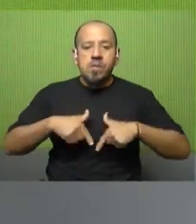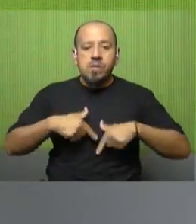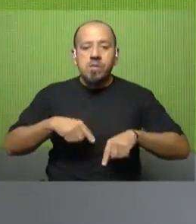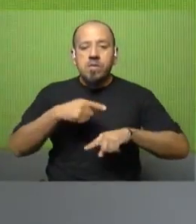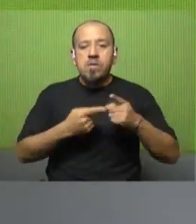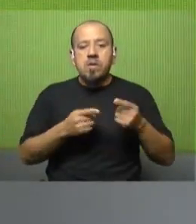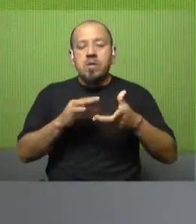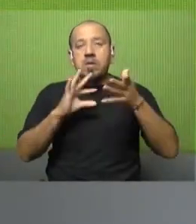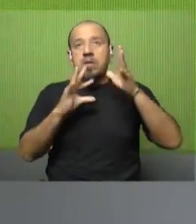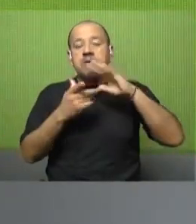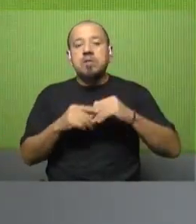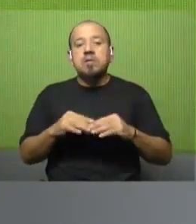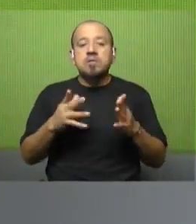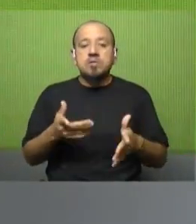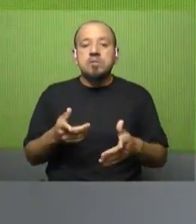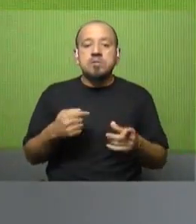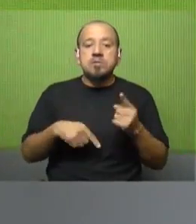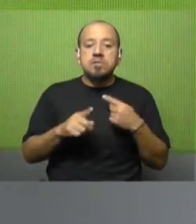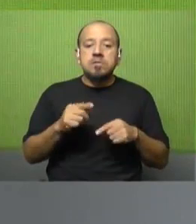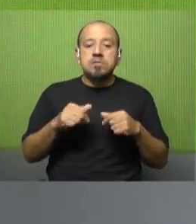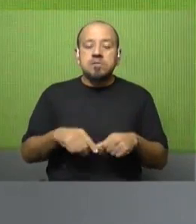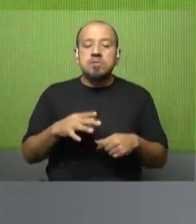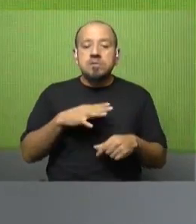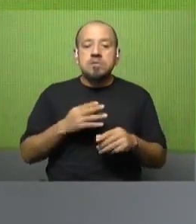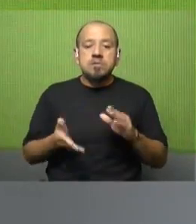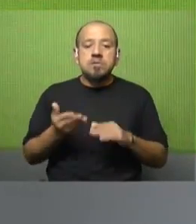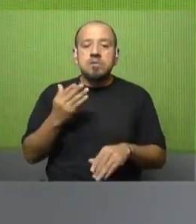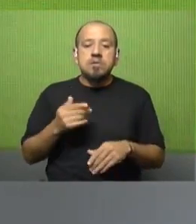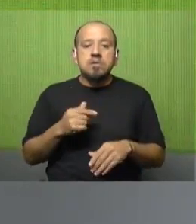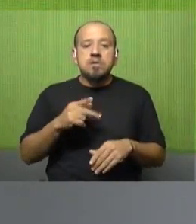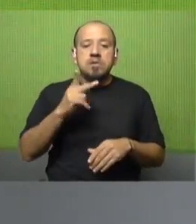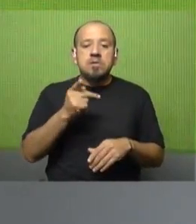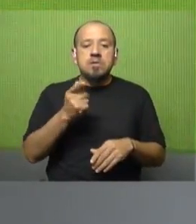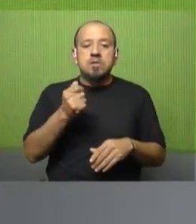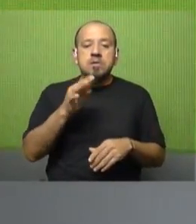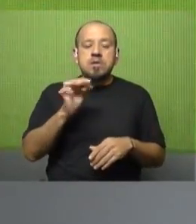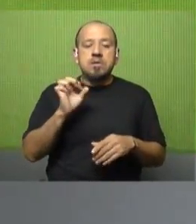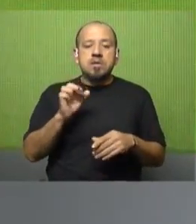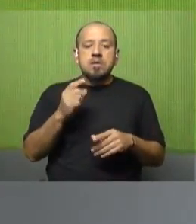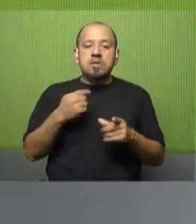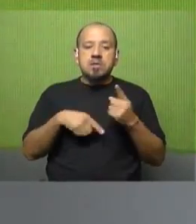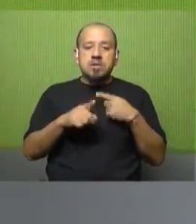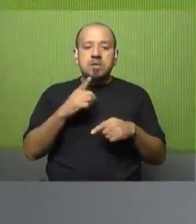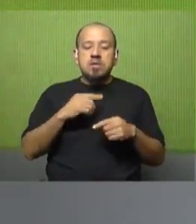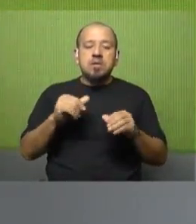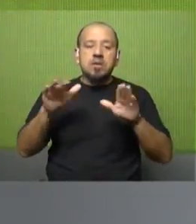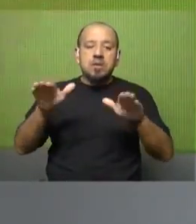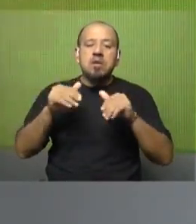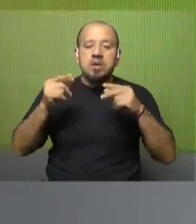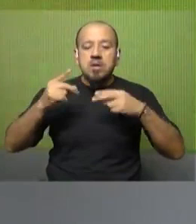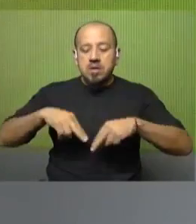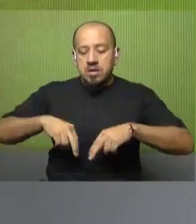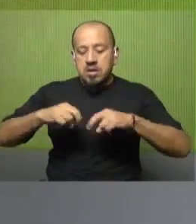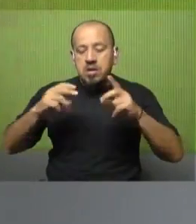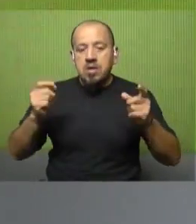dijo, bueno, qué pasa con la práctica que era cada vez más popular del kitesurf en esa laguna. Entonces convocó investigadores del